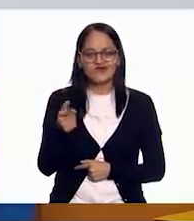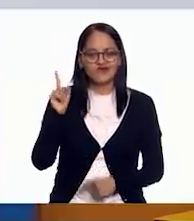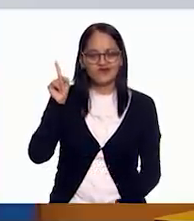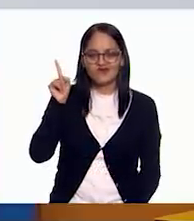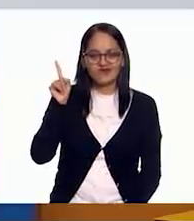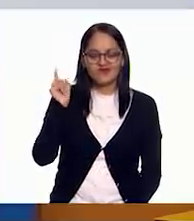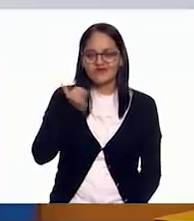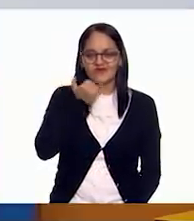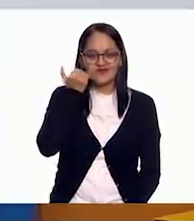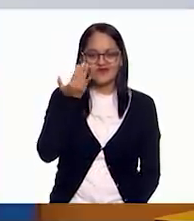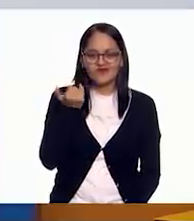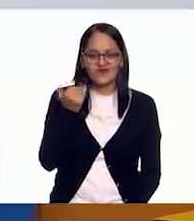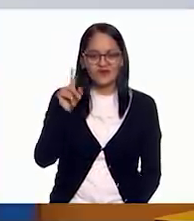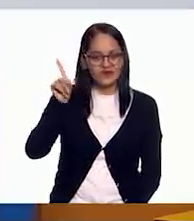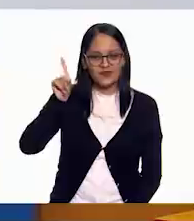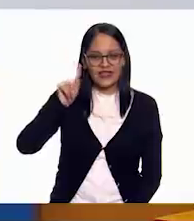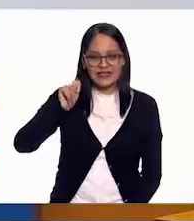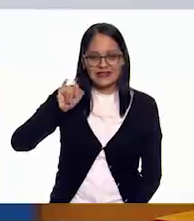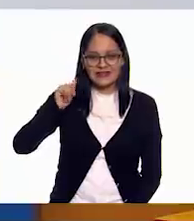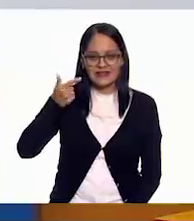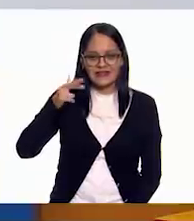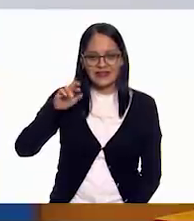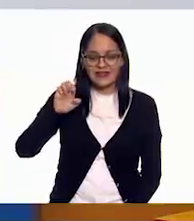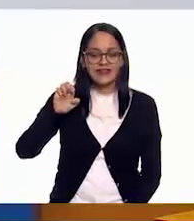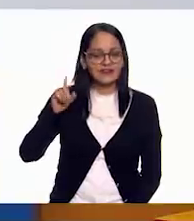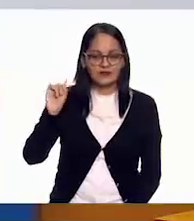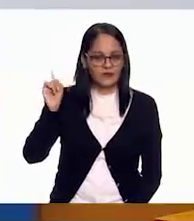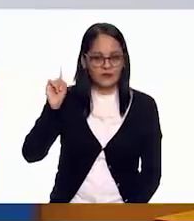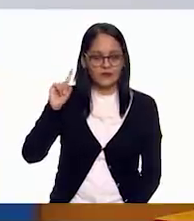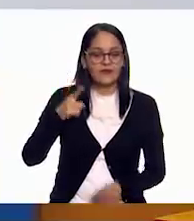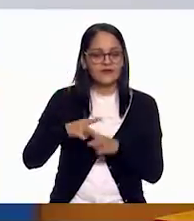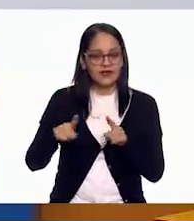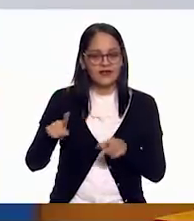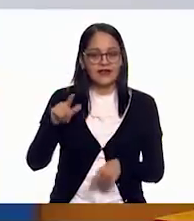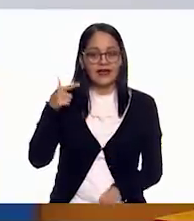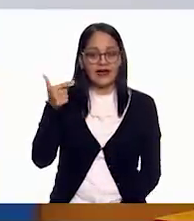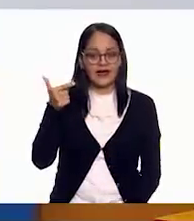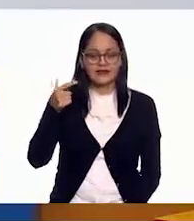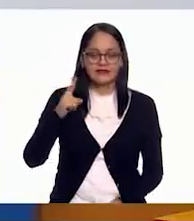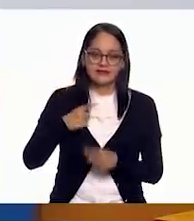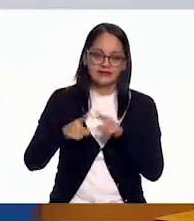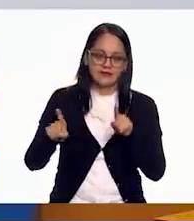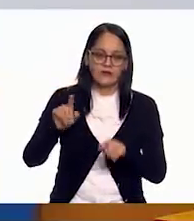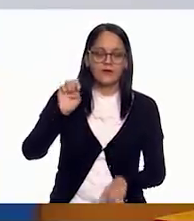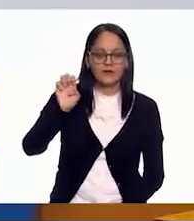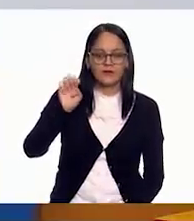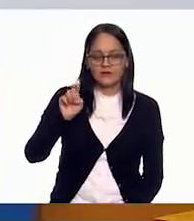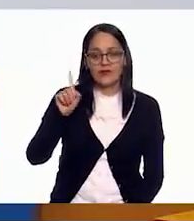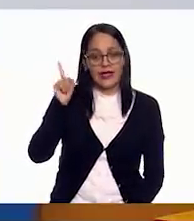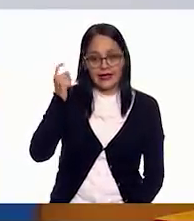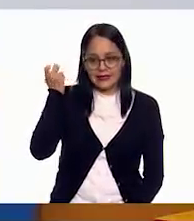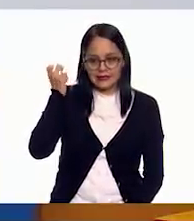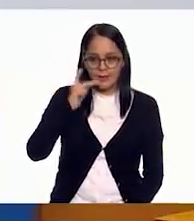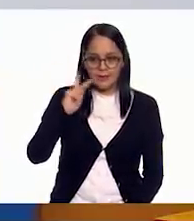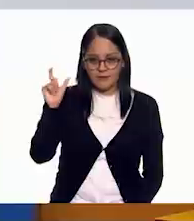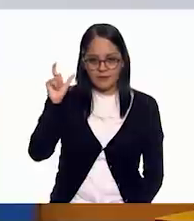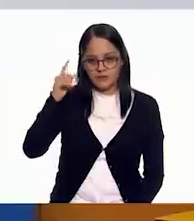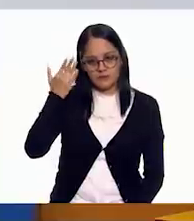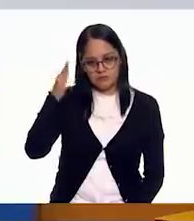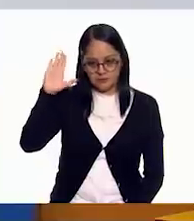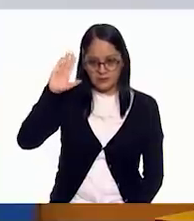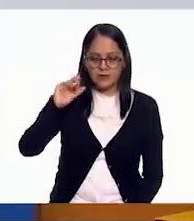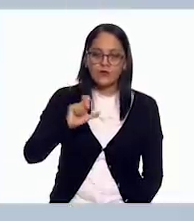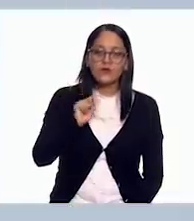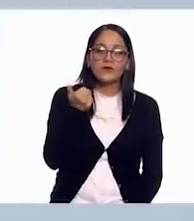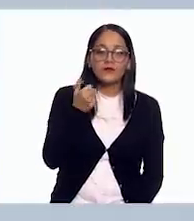es la Aquí ya fallamos. Esta no es la J, ¿verdad? Es la E. Es la E. Por lo tanto, esa palabra pues no es. Esta.